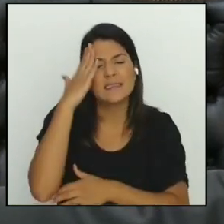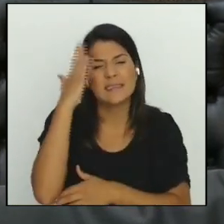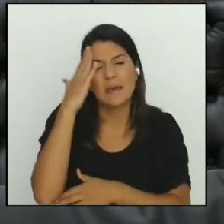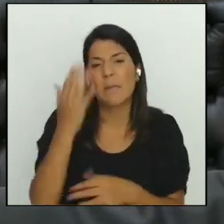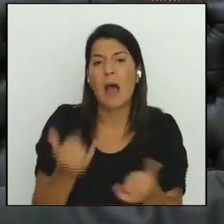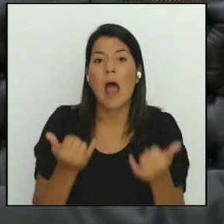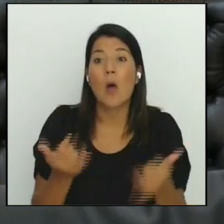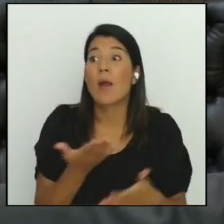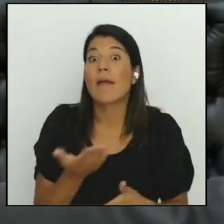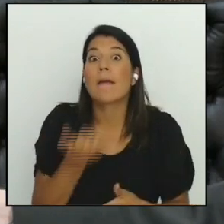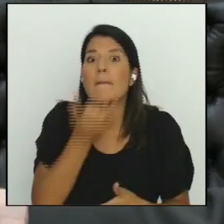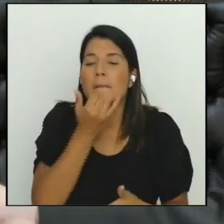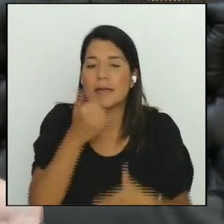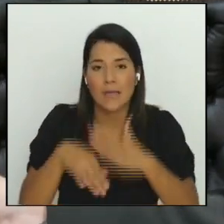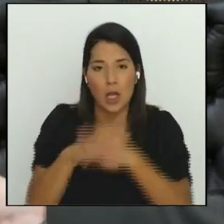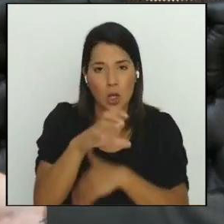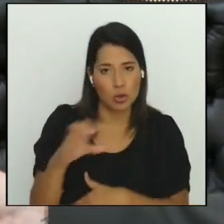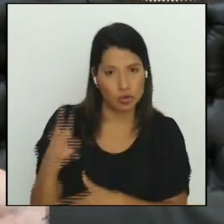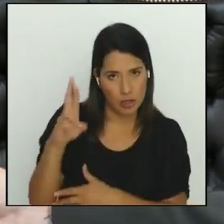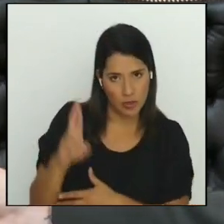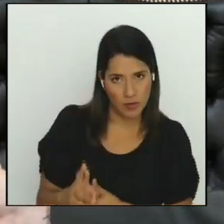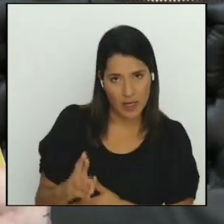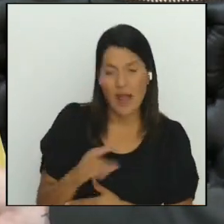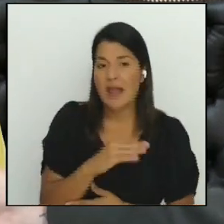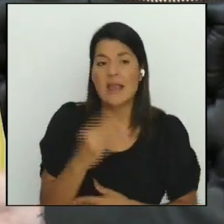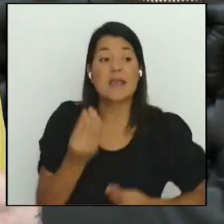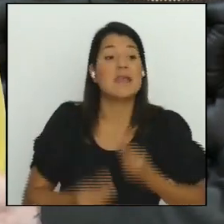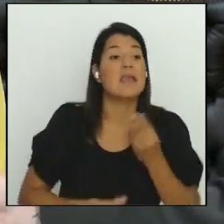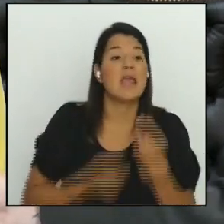Rica y de qué manera está reaccionando el Poder Legislativo.